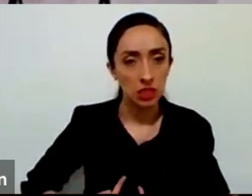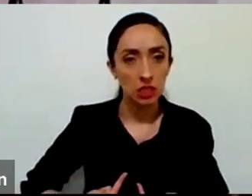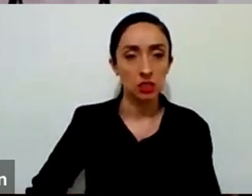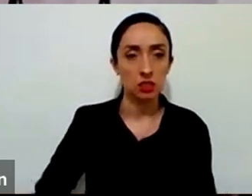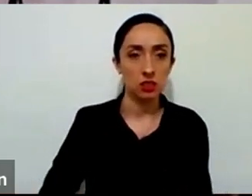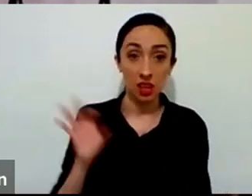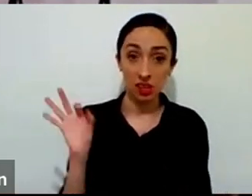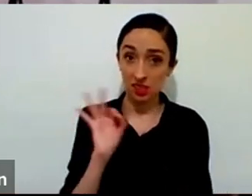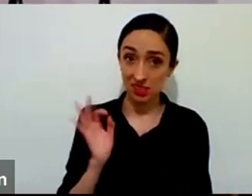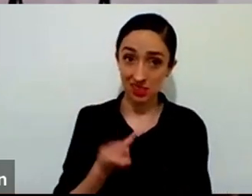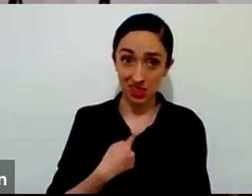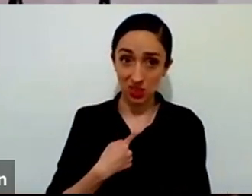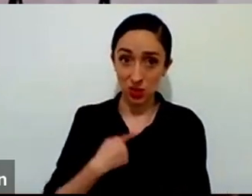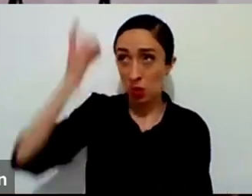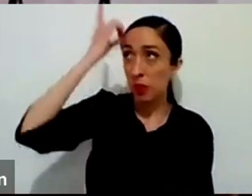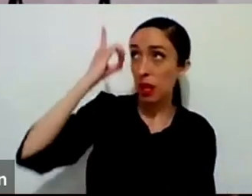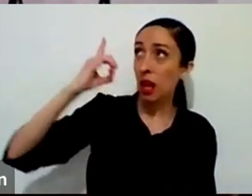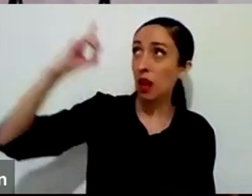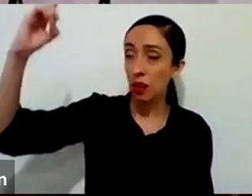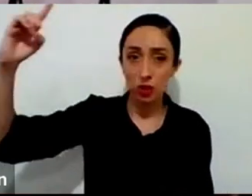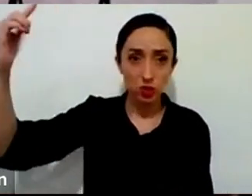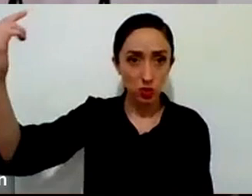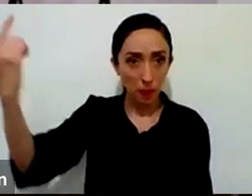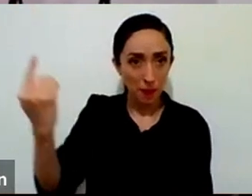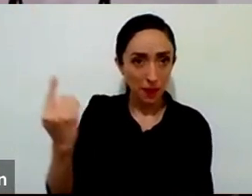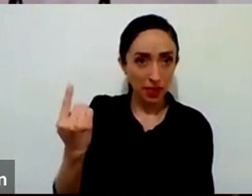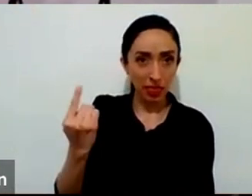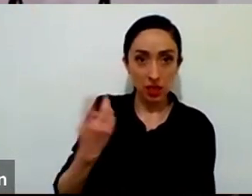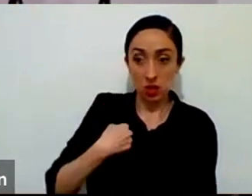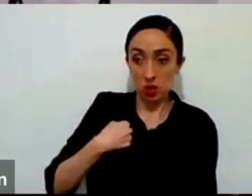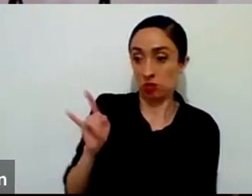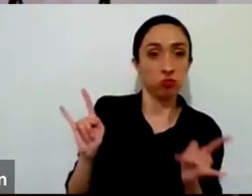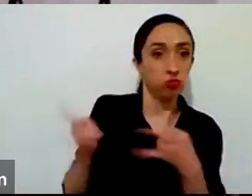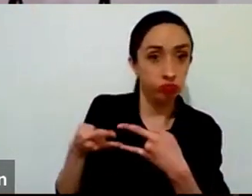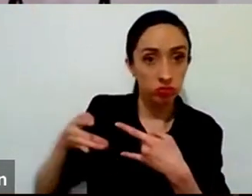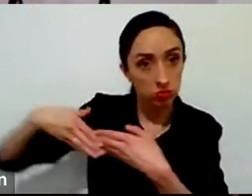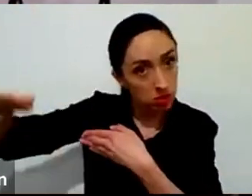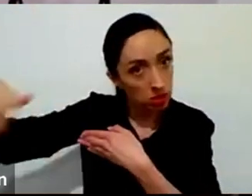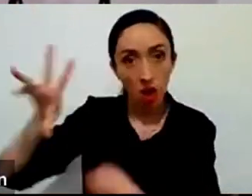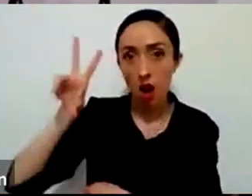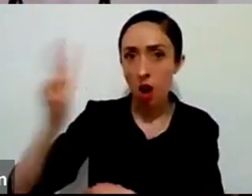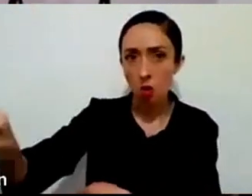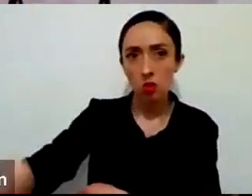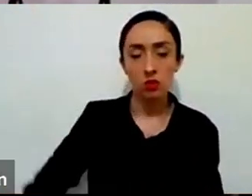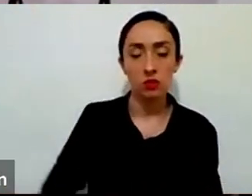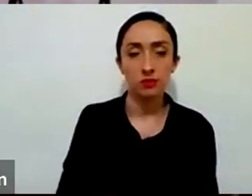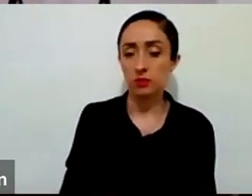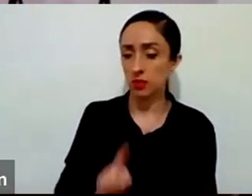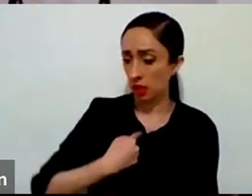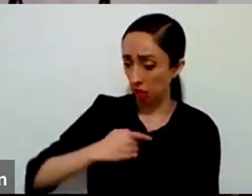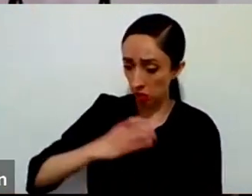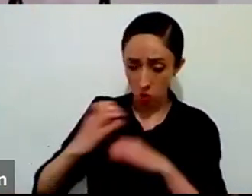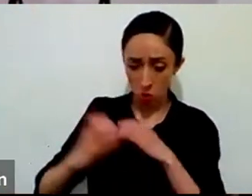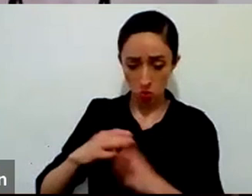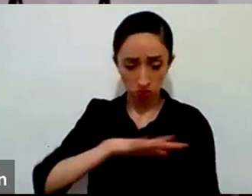reconocer ¿en dónde necesito a Dios? porque a veces yo le quiero decir a Dios que todo está muy bien que todo muy